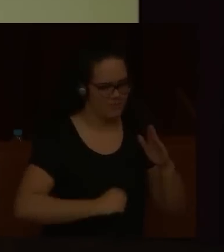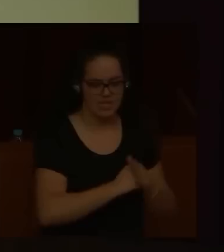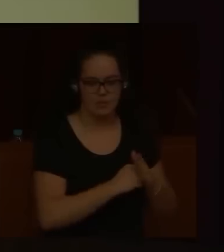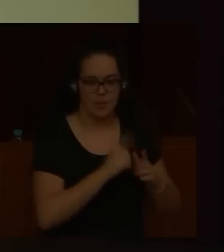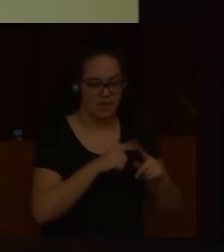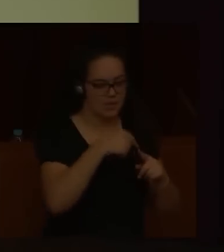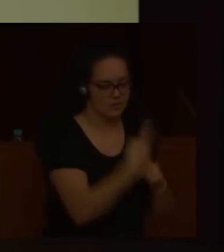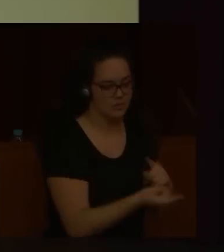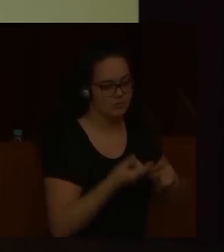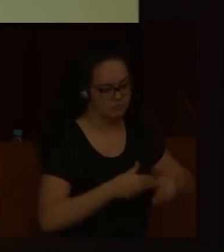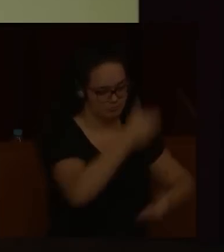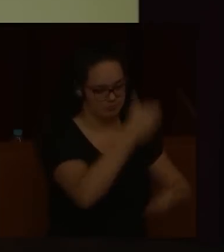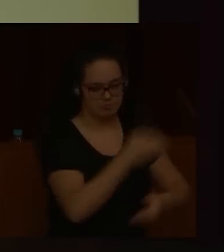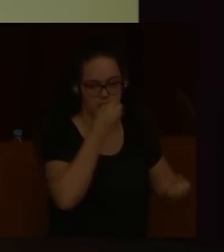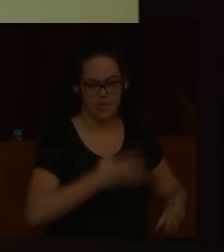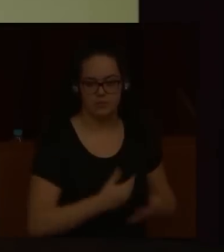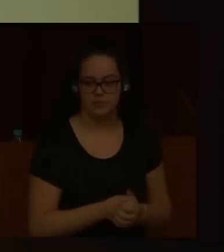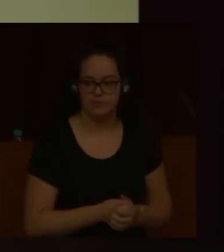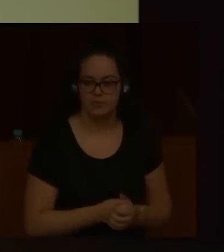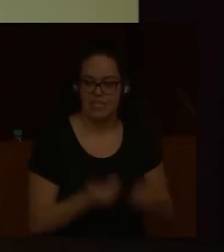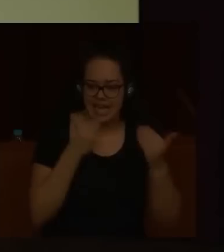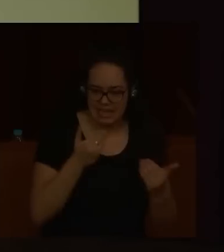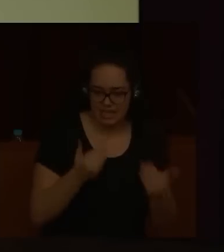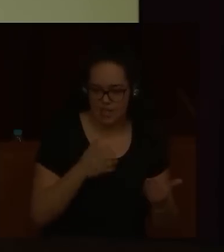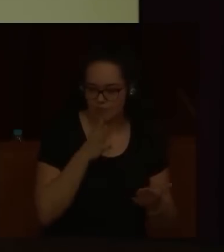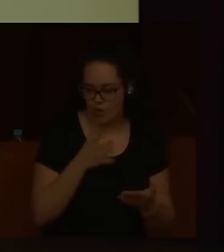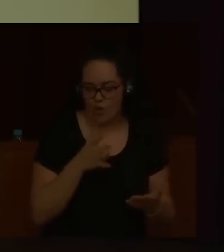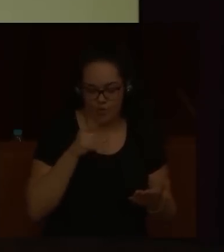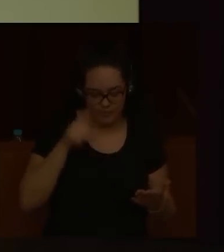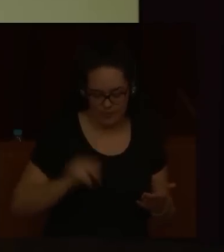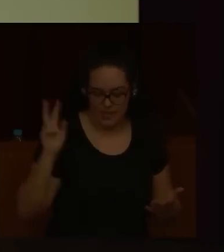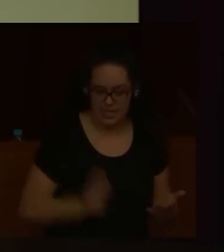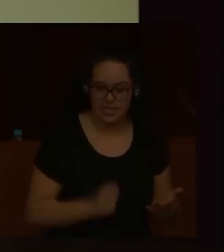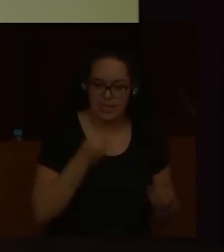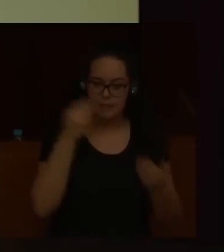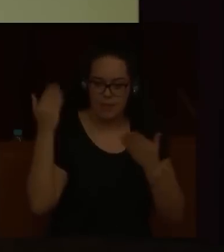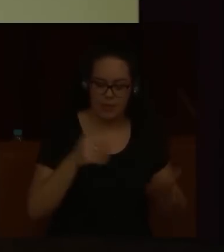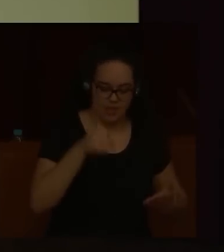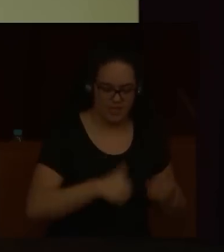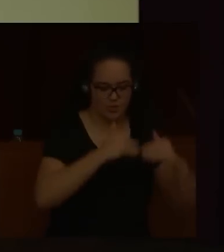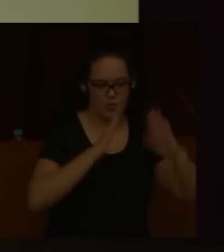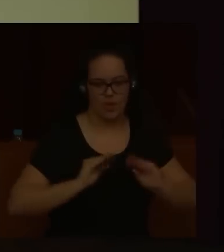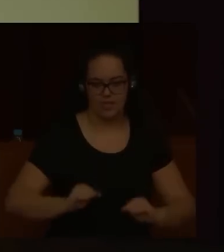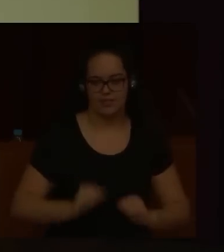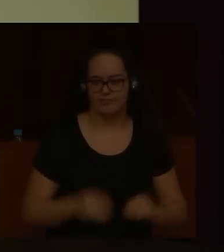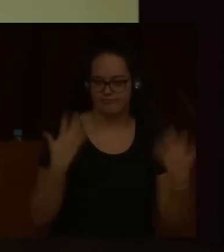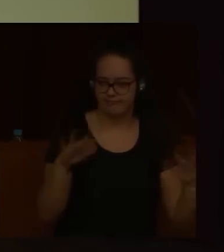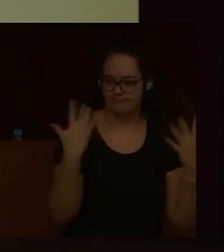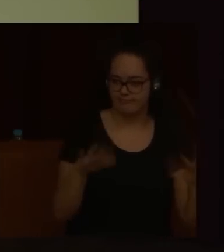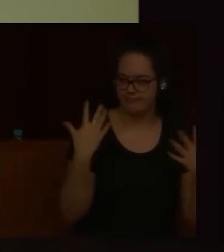consecución del fin propuesto. Muchas gracias, José Luis, por tu presencia aquí y bienvenido hasta tu casa. Muchas gracias.